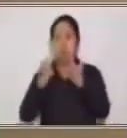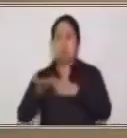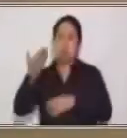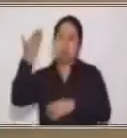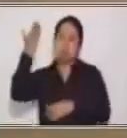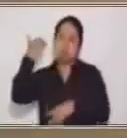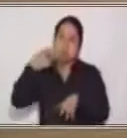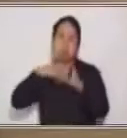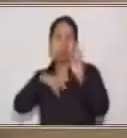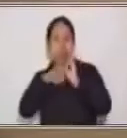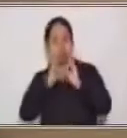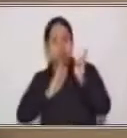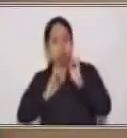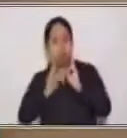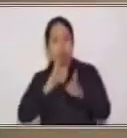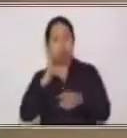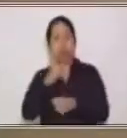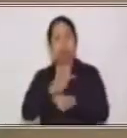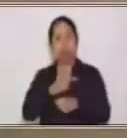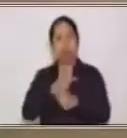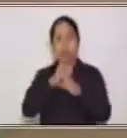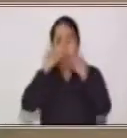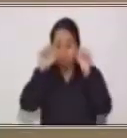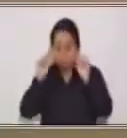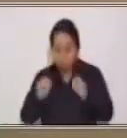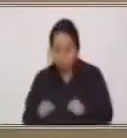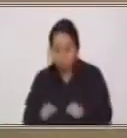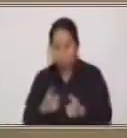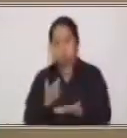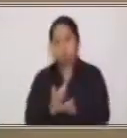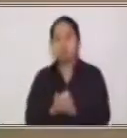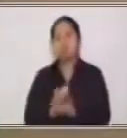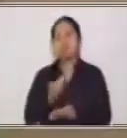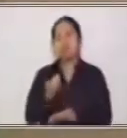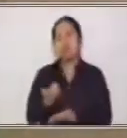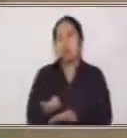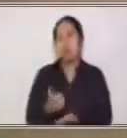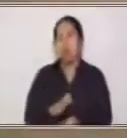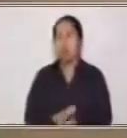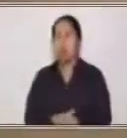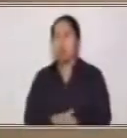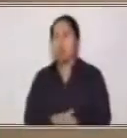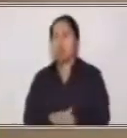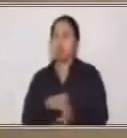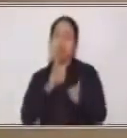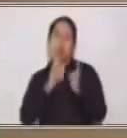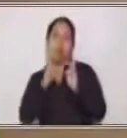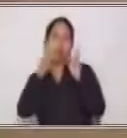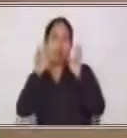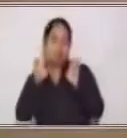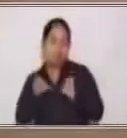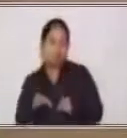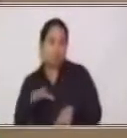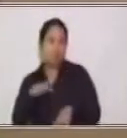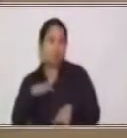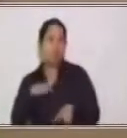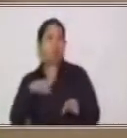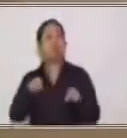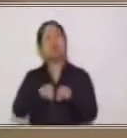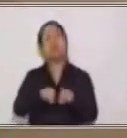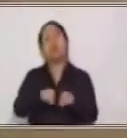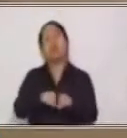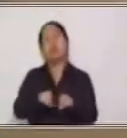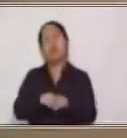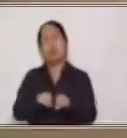hablado, en Guatemala podemos hacer compras, hablábamos sobre una persona que tiene una zapatería y que un